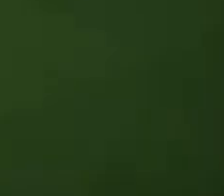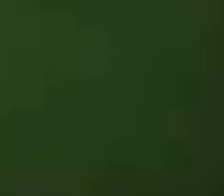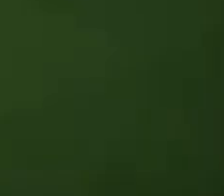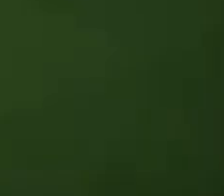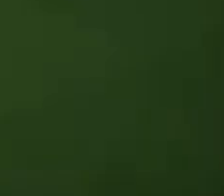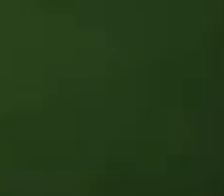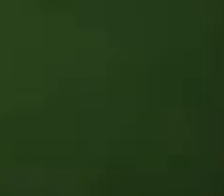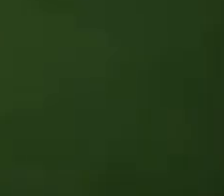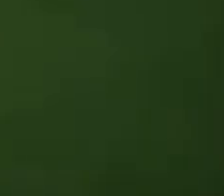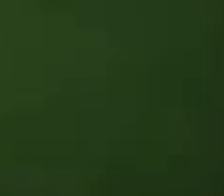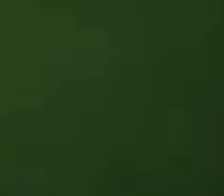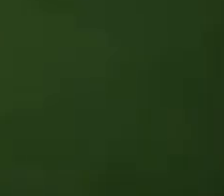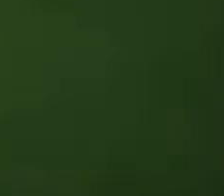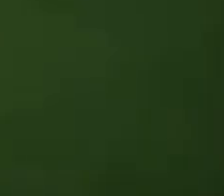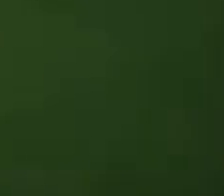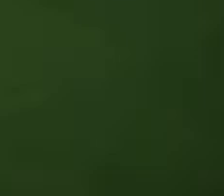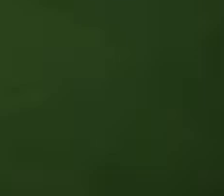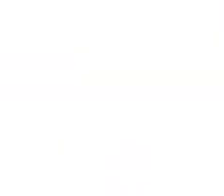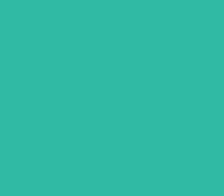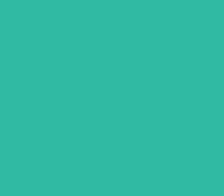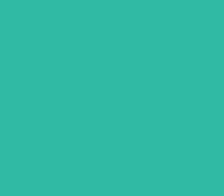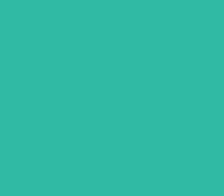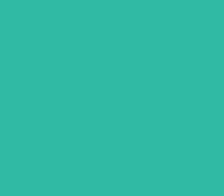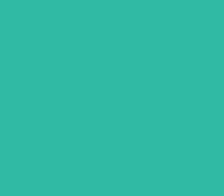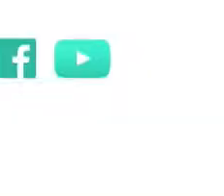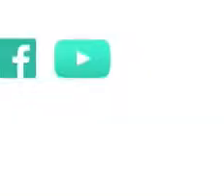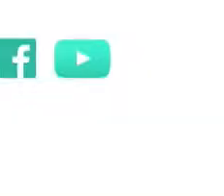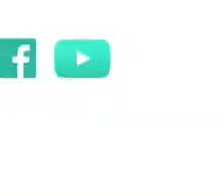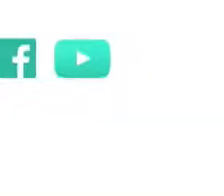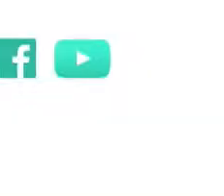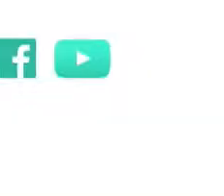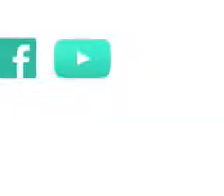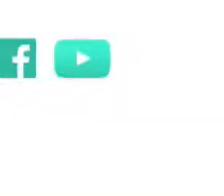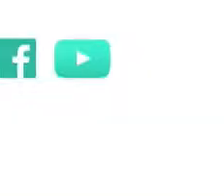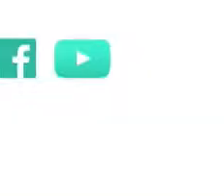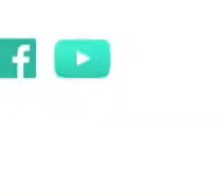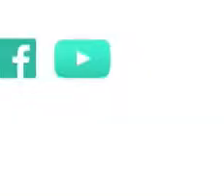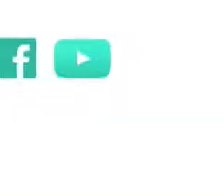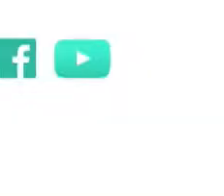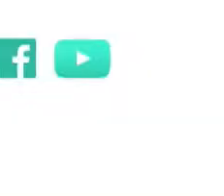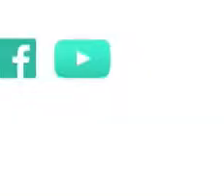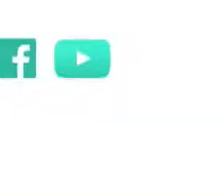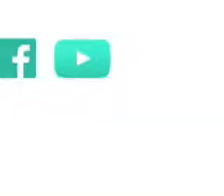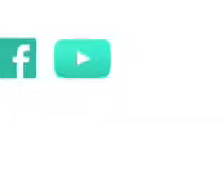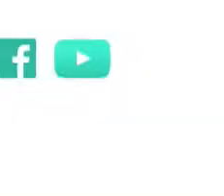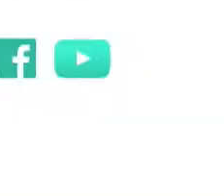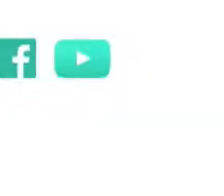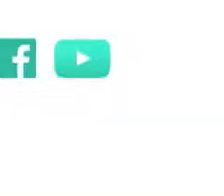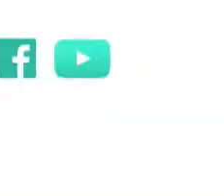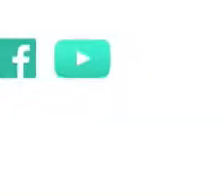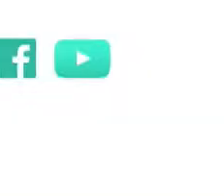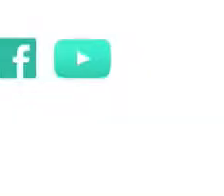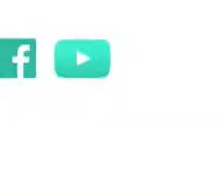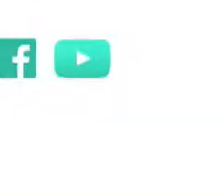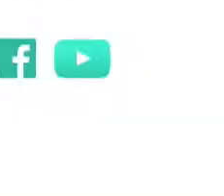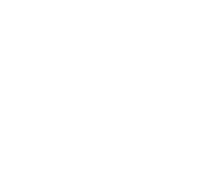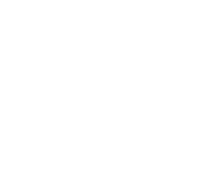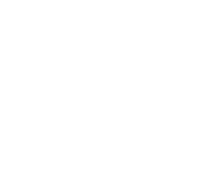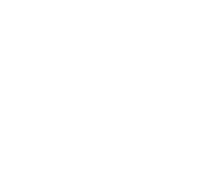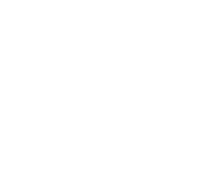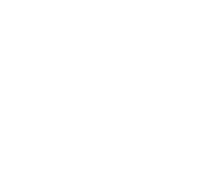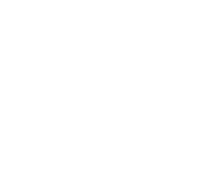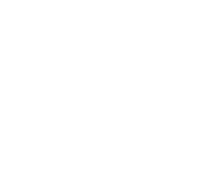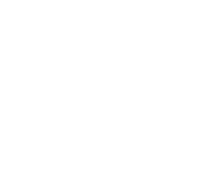Sigue la programación de Escuela TV a través de Canal 28, Radio Nuevo León y plataformas digitales.